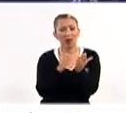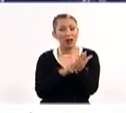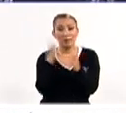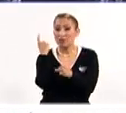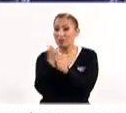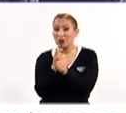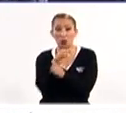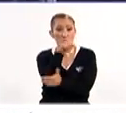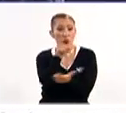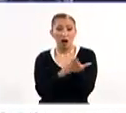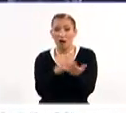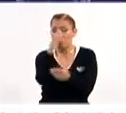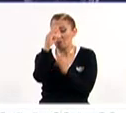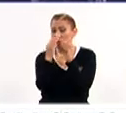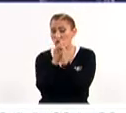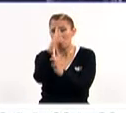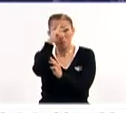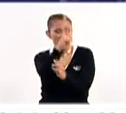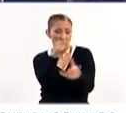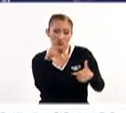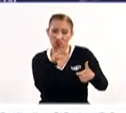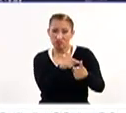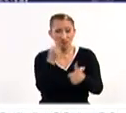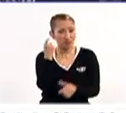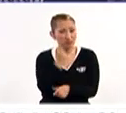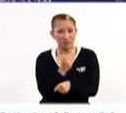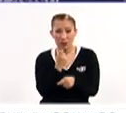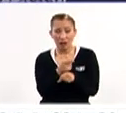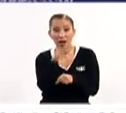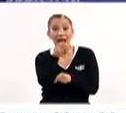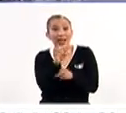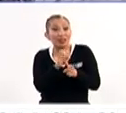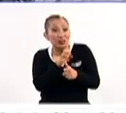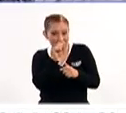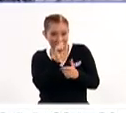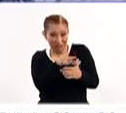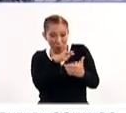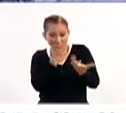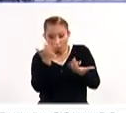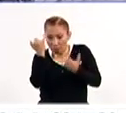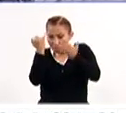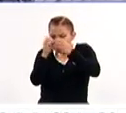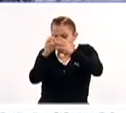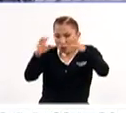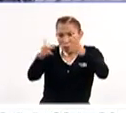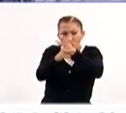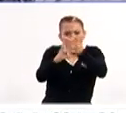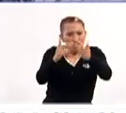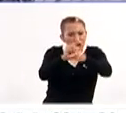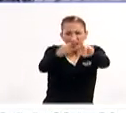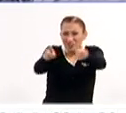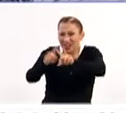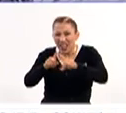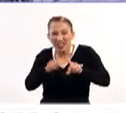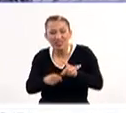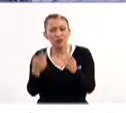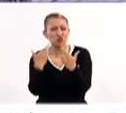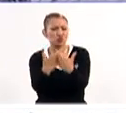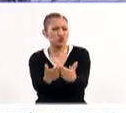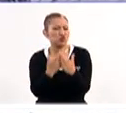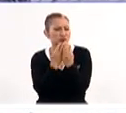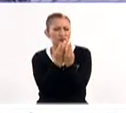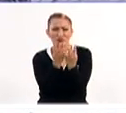primeros lugares del mundo México. Entonces, realmente la consecuencia o la creatividad y producción de ello es